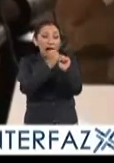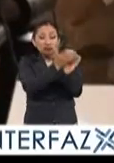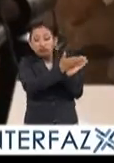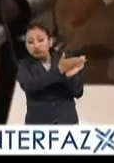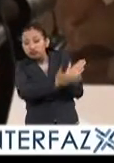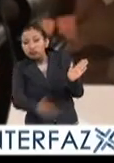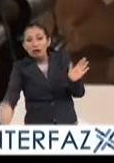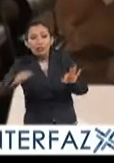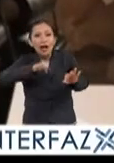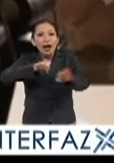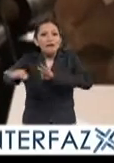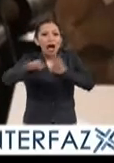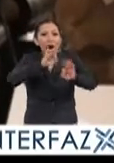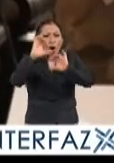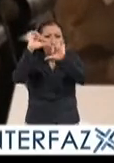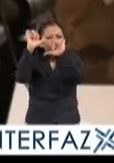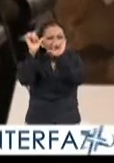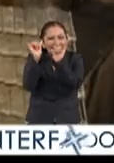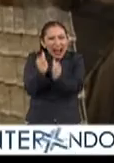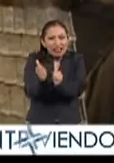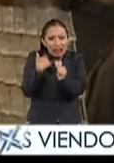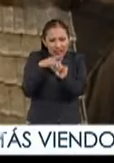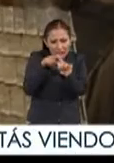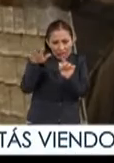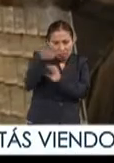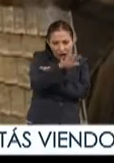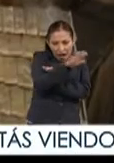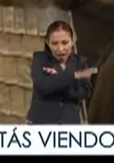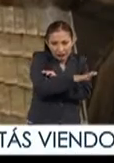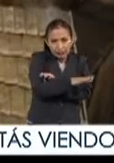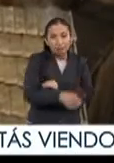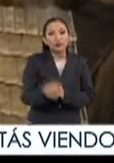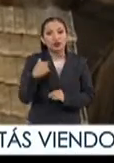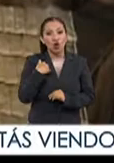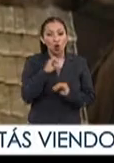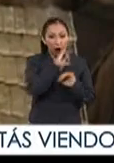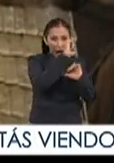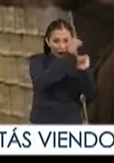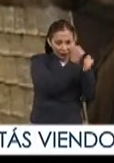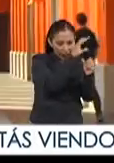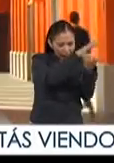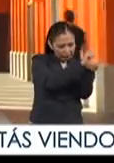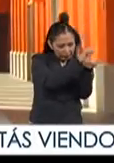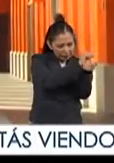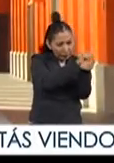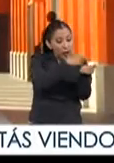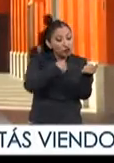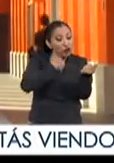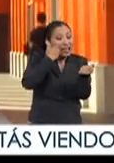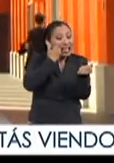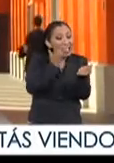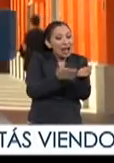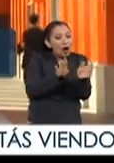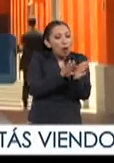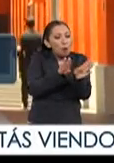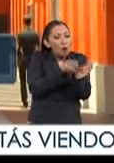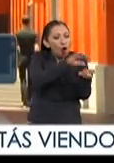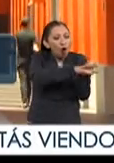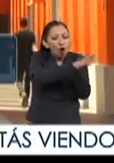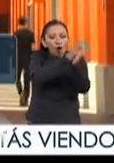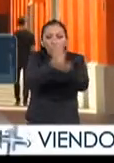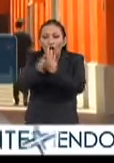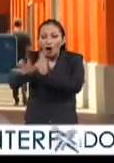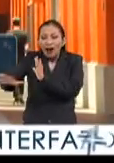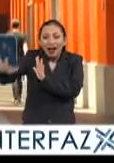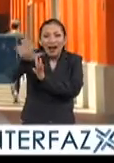una labor casi artesanal y multidisciplinaria vengo de las artes plásticas pero mi intención siempre fue llevarlas a